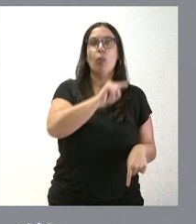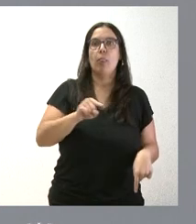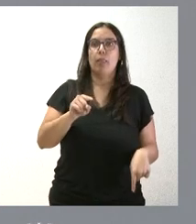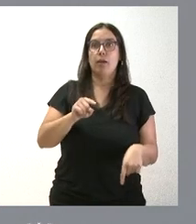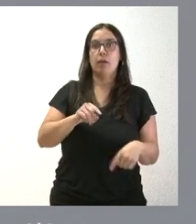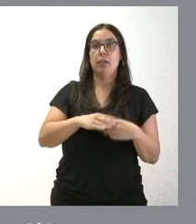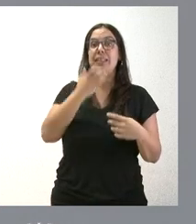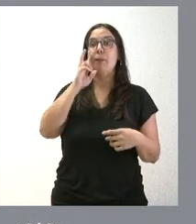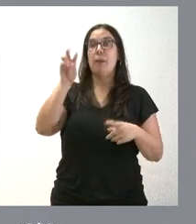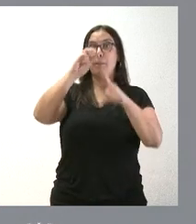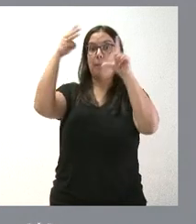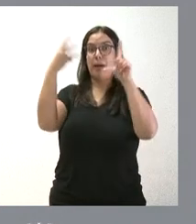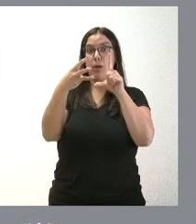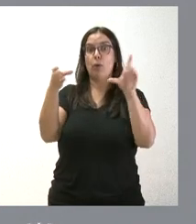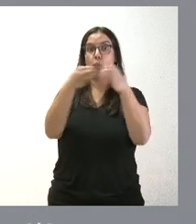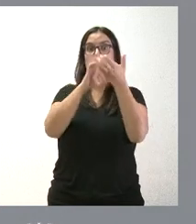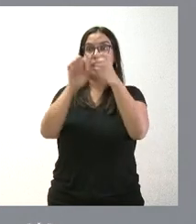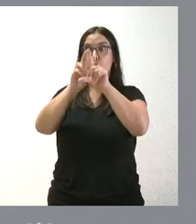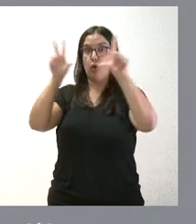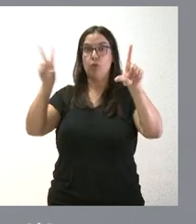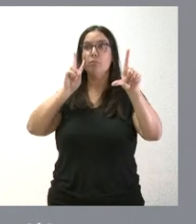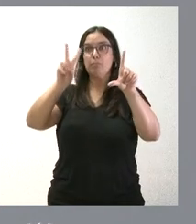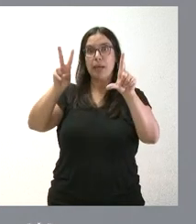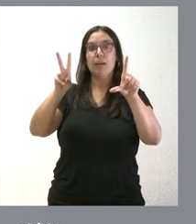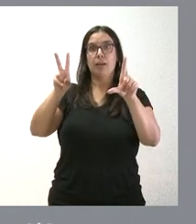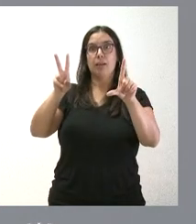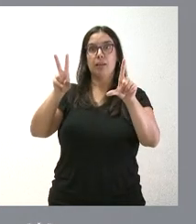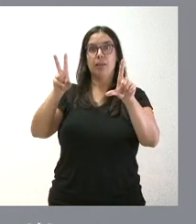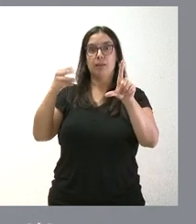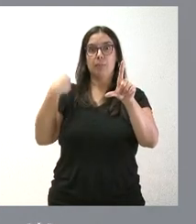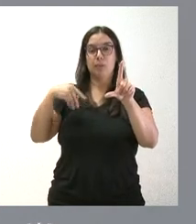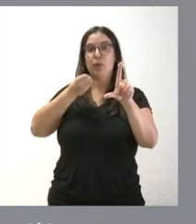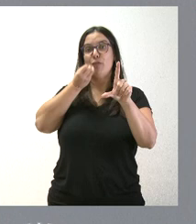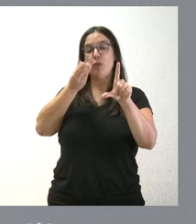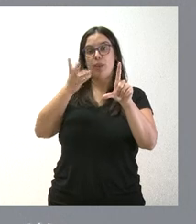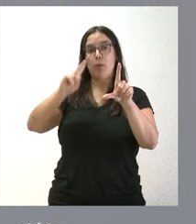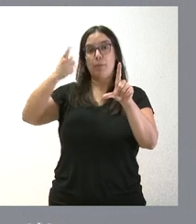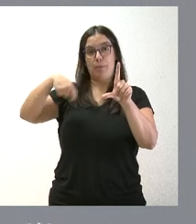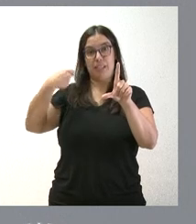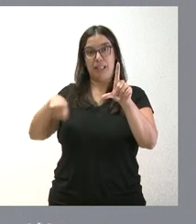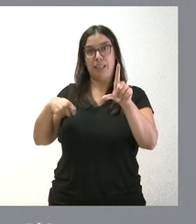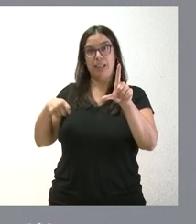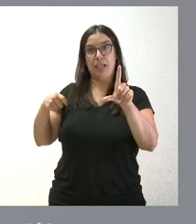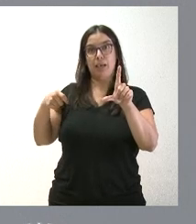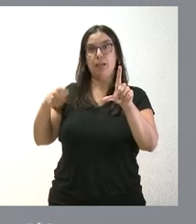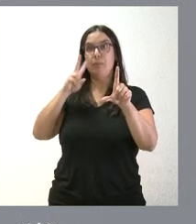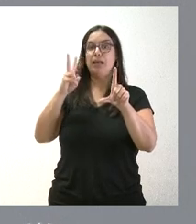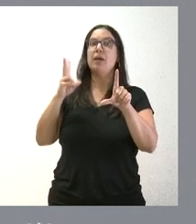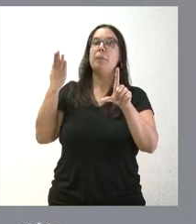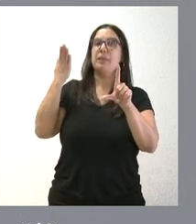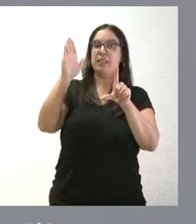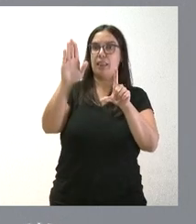sitios. Si entra en la página web de la Junta de Castilla y León, podrá ver hoy todavía dónde cuelga la información del vicepresidente de la Junta de Castilla y León con la presentación